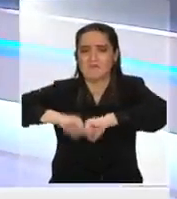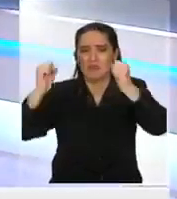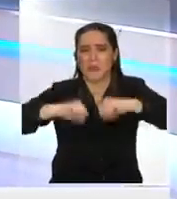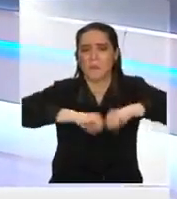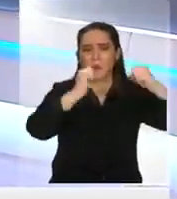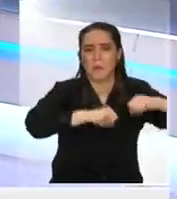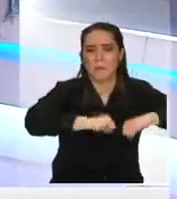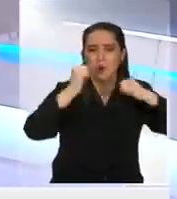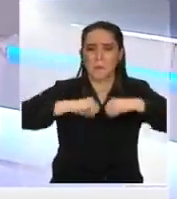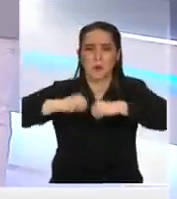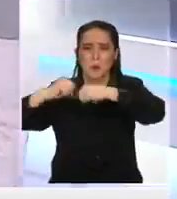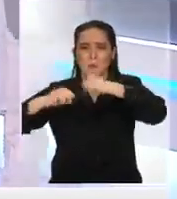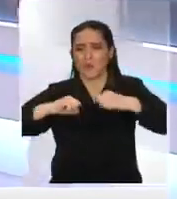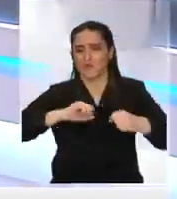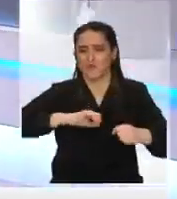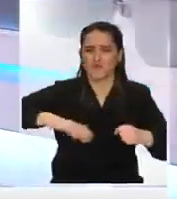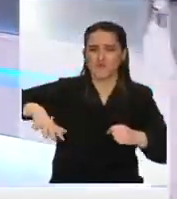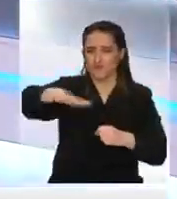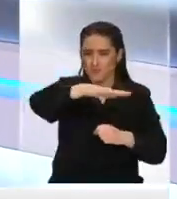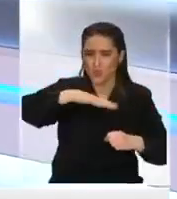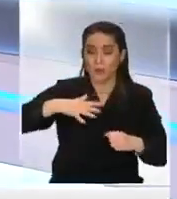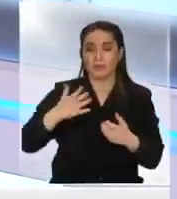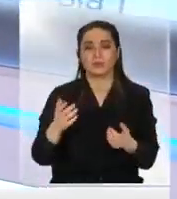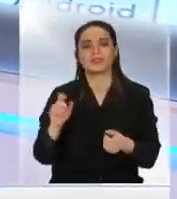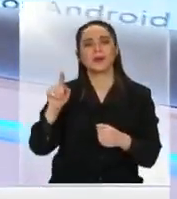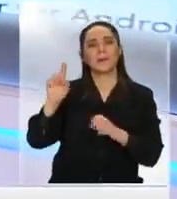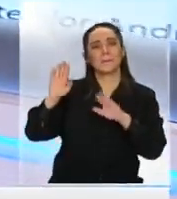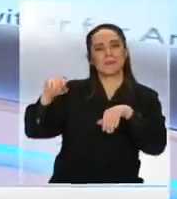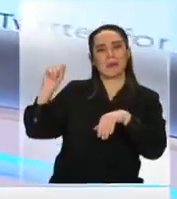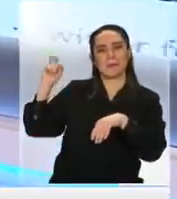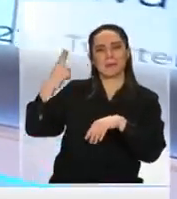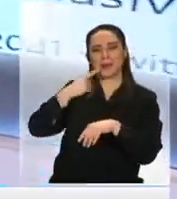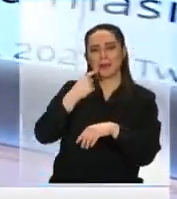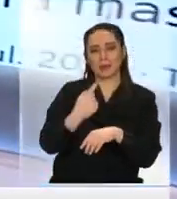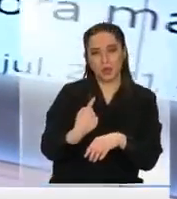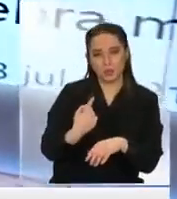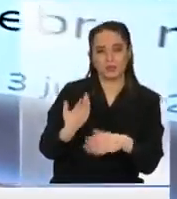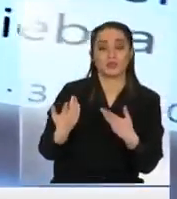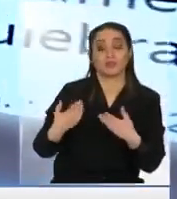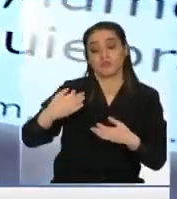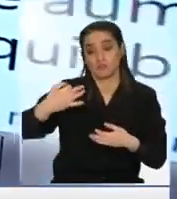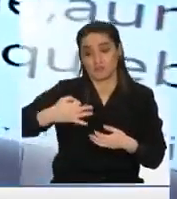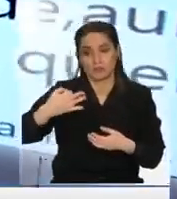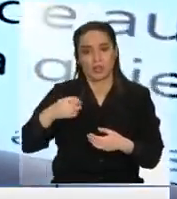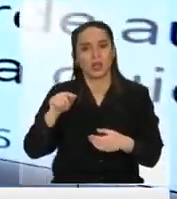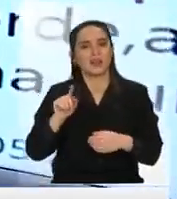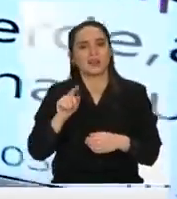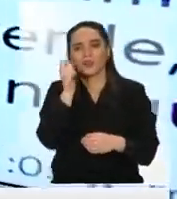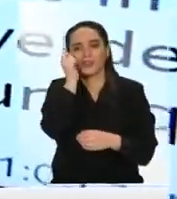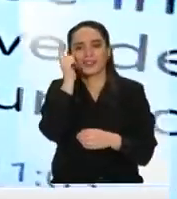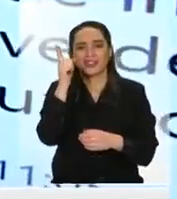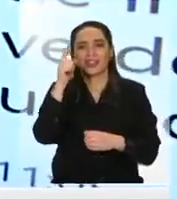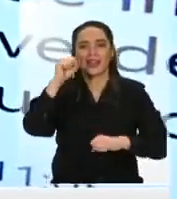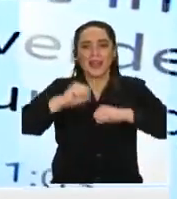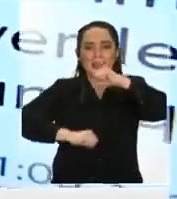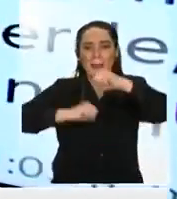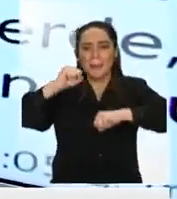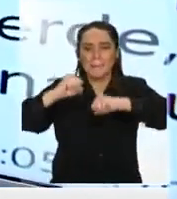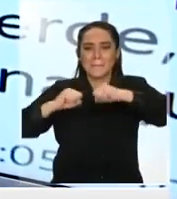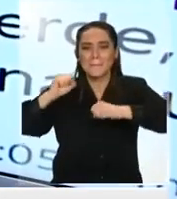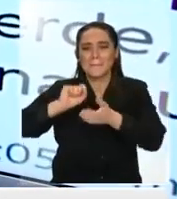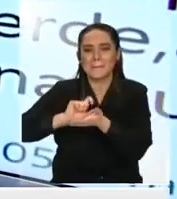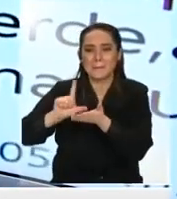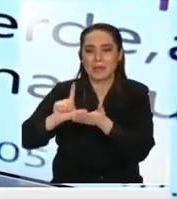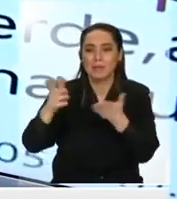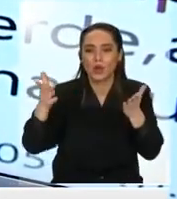condiciones que está hoy día también mira esto tiene que ver con la primera pregunta que respondimos yo creo que efectivamente aquí no se entiende que las pymes funcionan